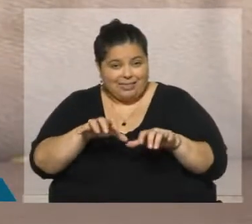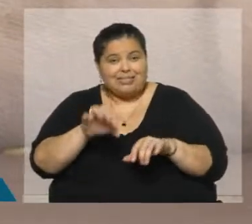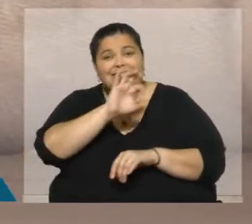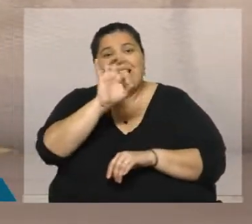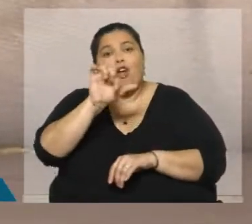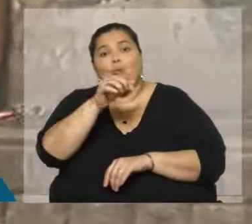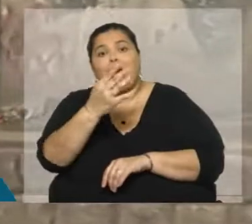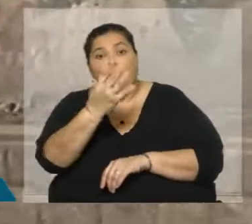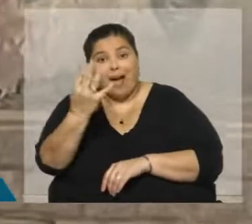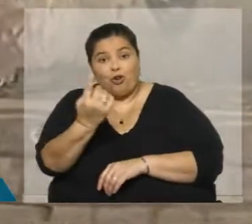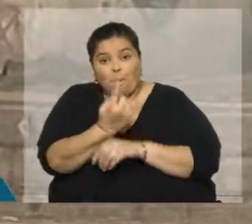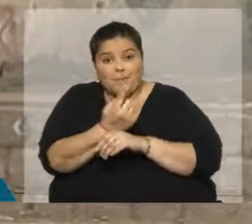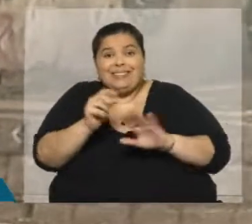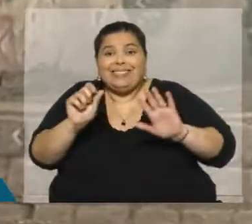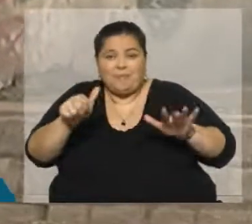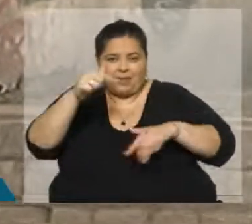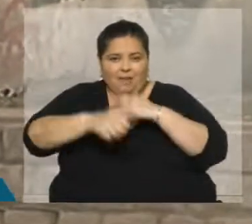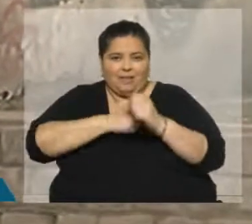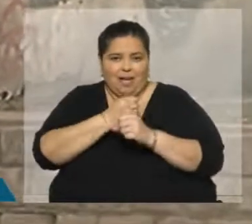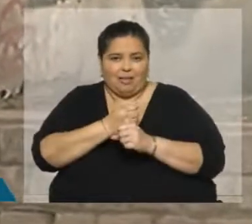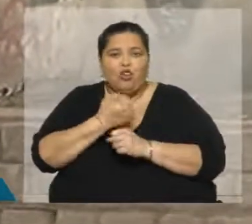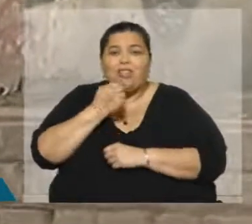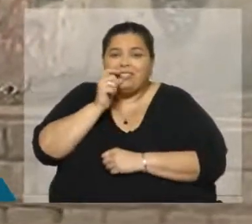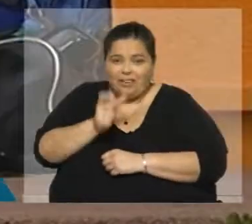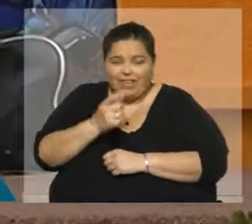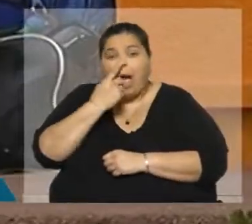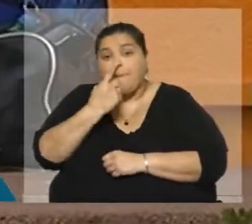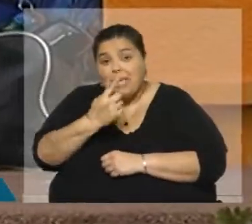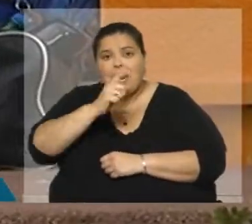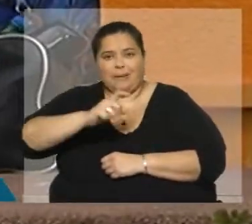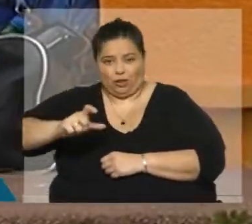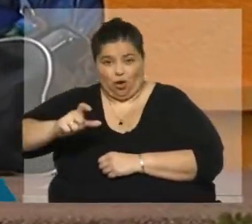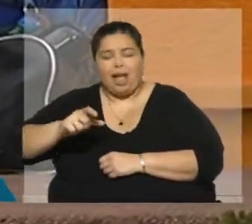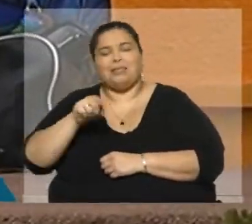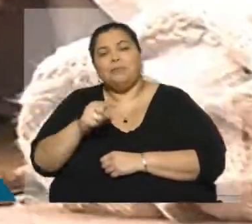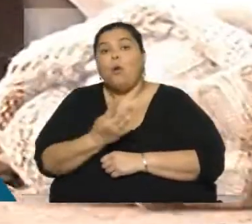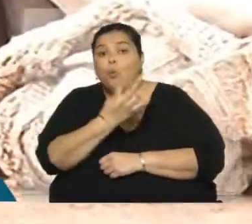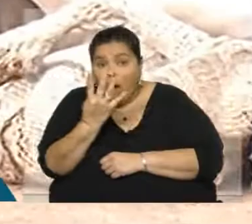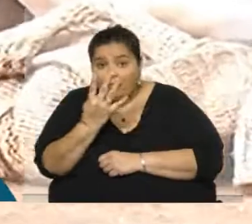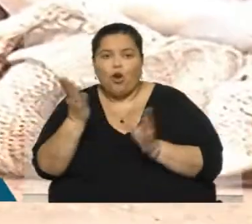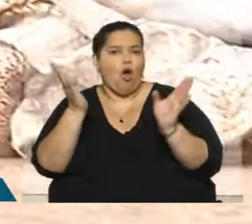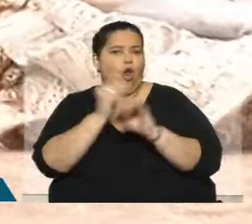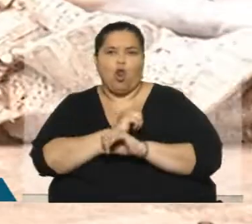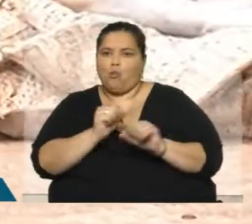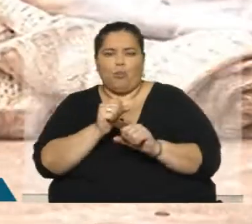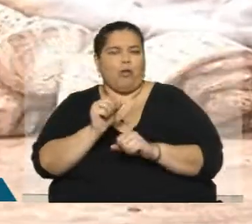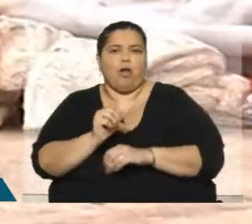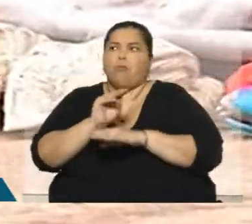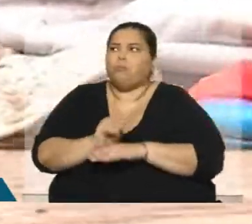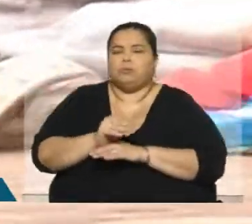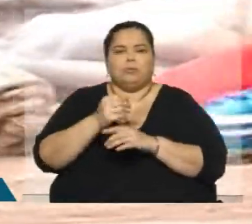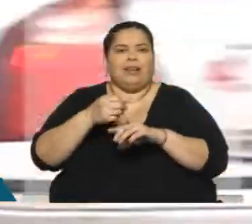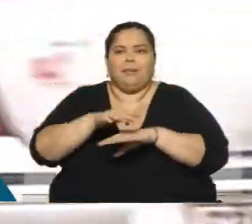este año, lo que significa que de cada mil personas hubo 4 que no alcanzaron el ingreso mínimo previsto para cubrir